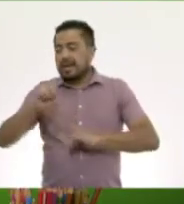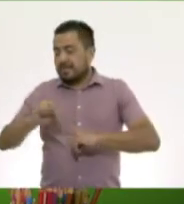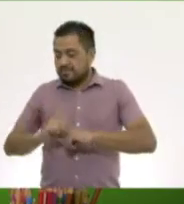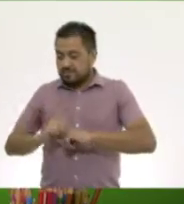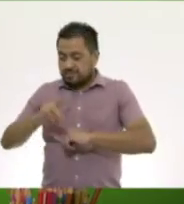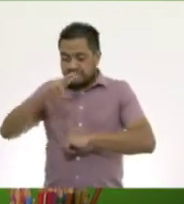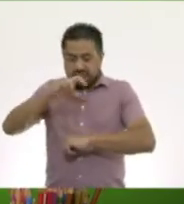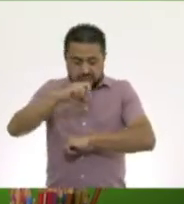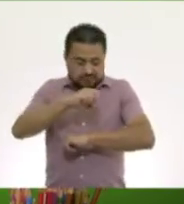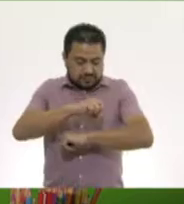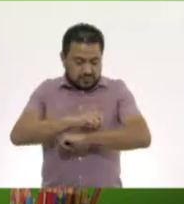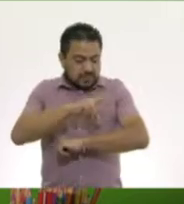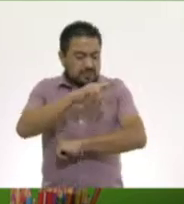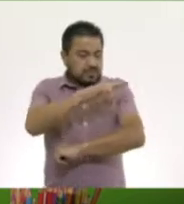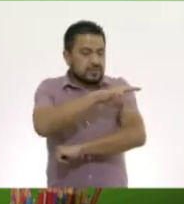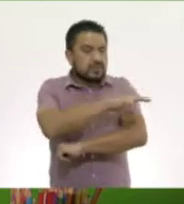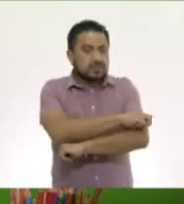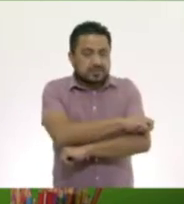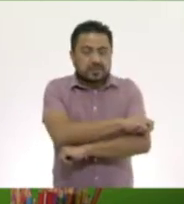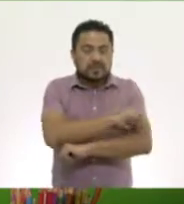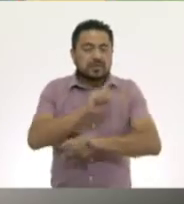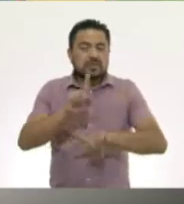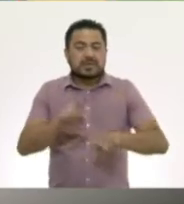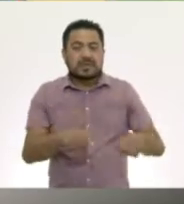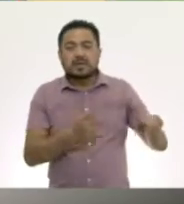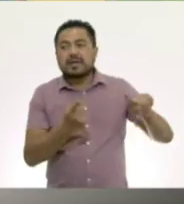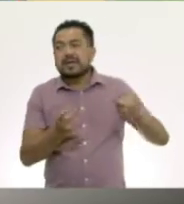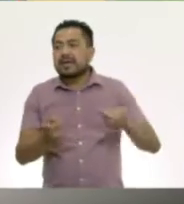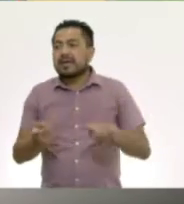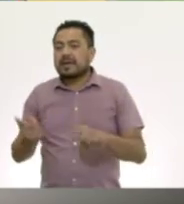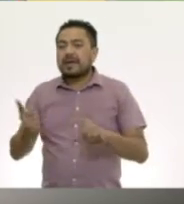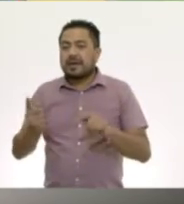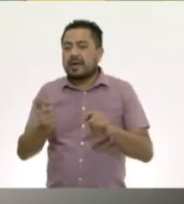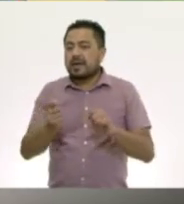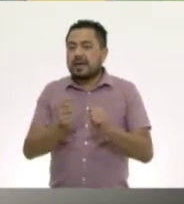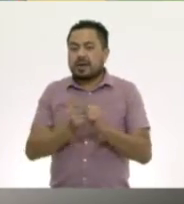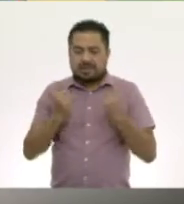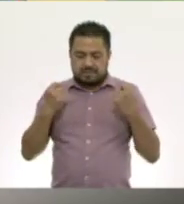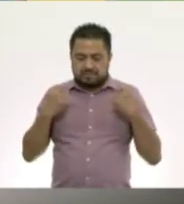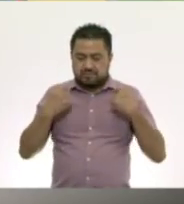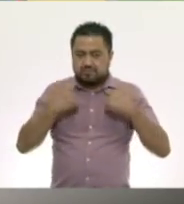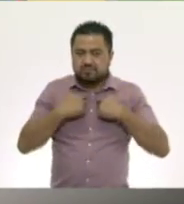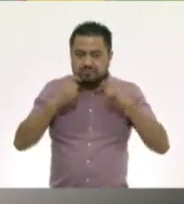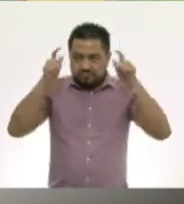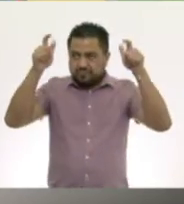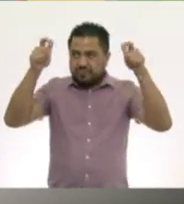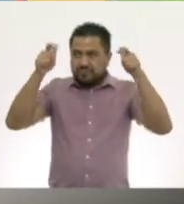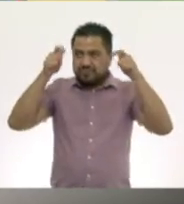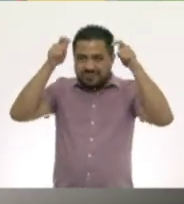cucú, acentaba el dedo. Cucú, cucú, con tapa y sombrero.